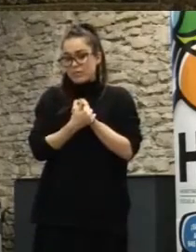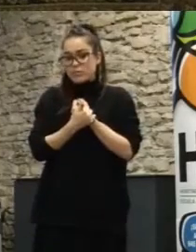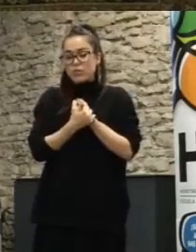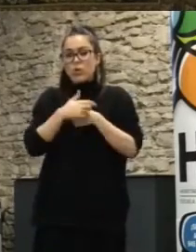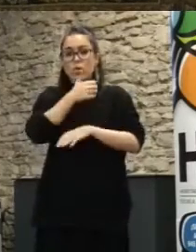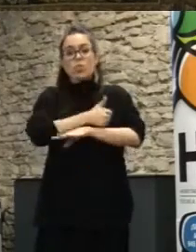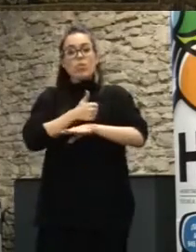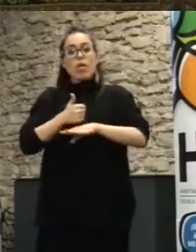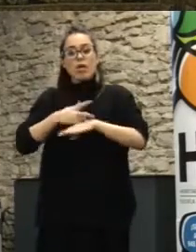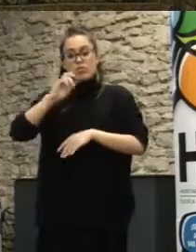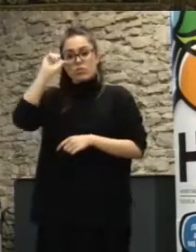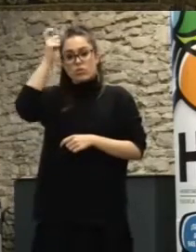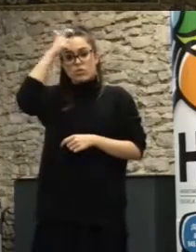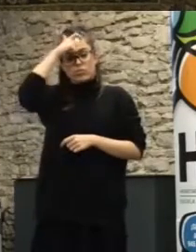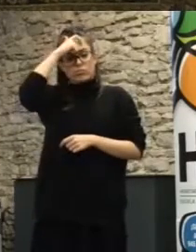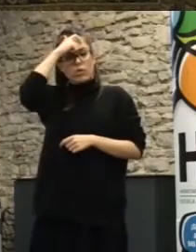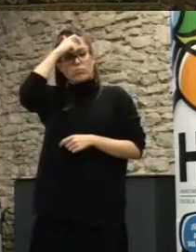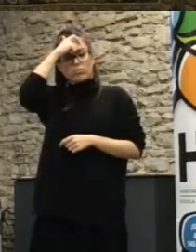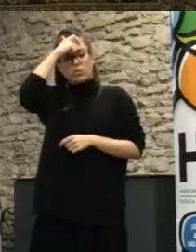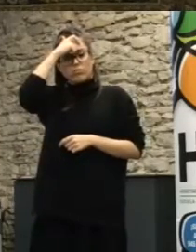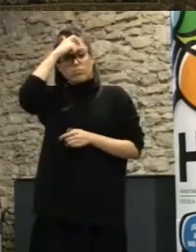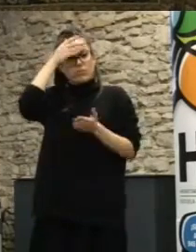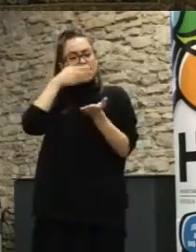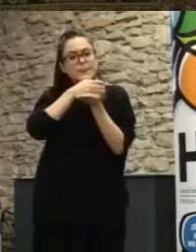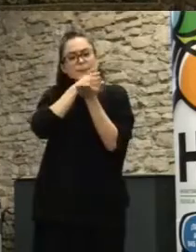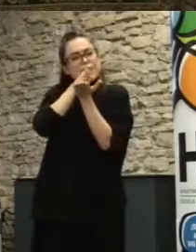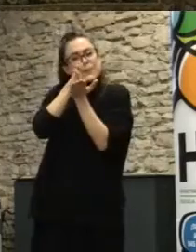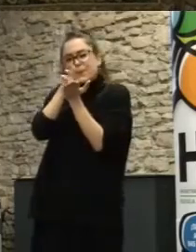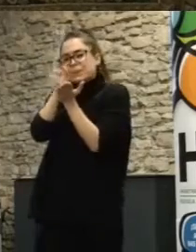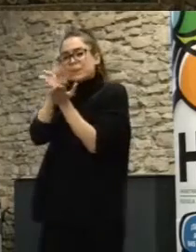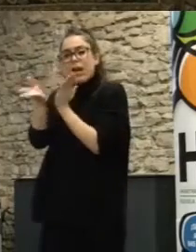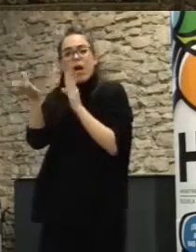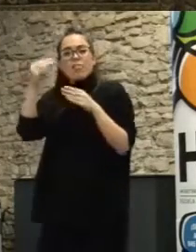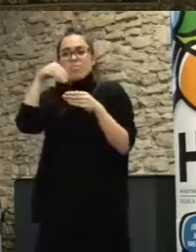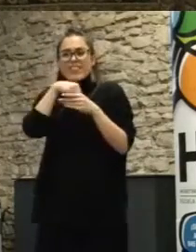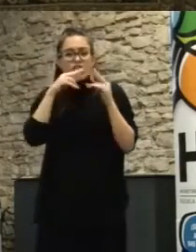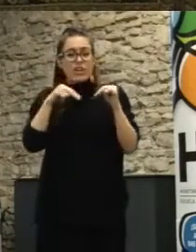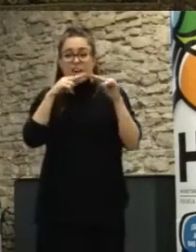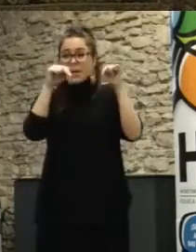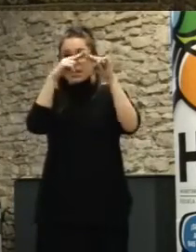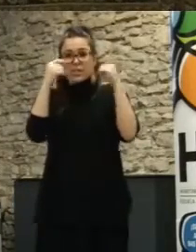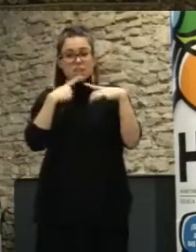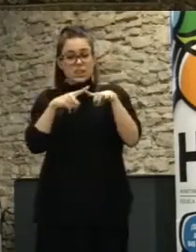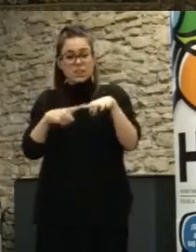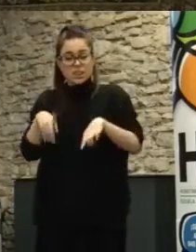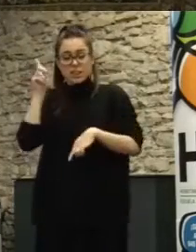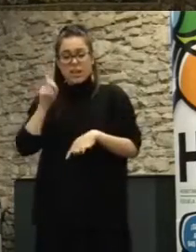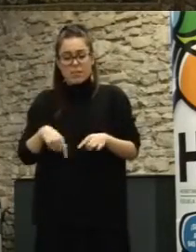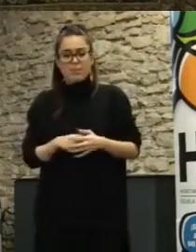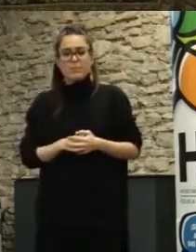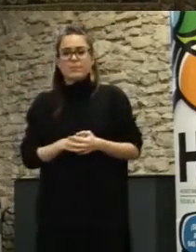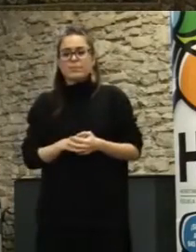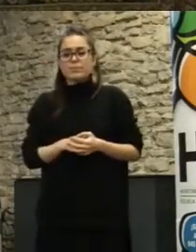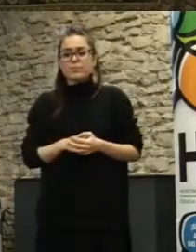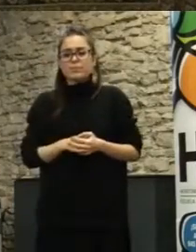ciudadana es un concepto también poliédrico, que tiene diferentes caras y diferentes niveles y que para llegar